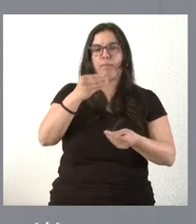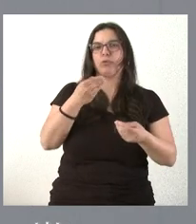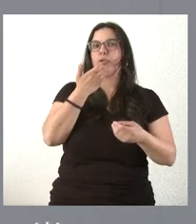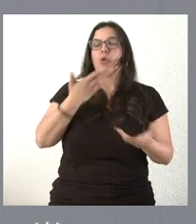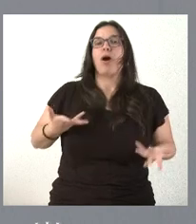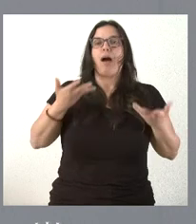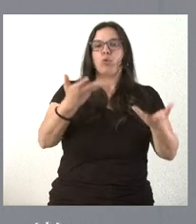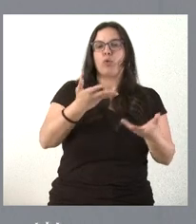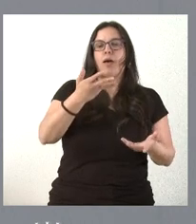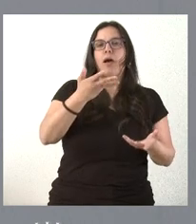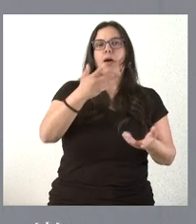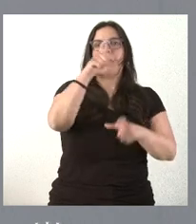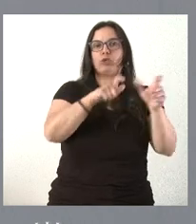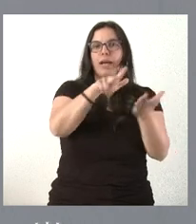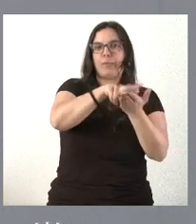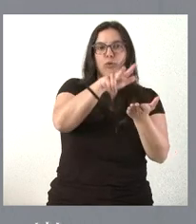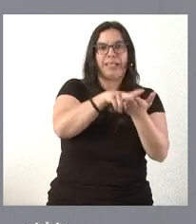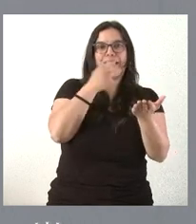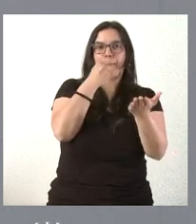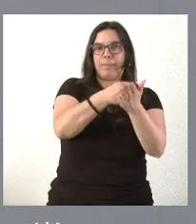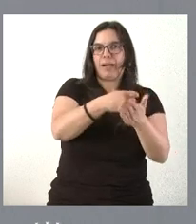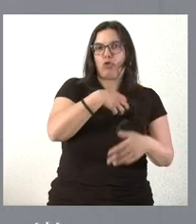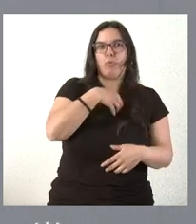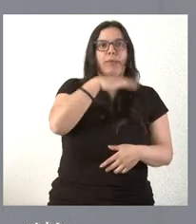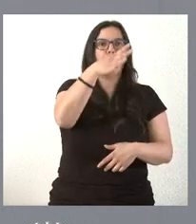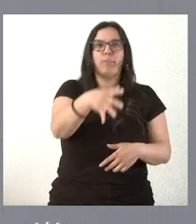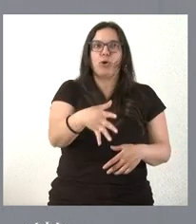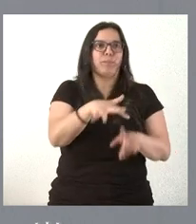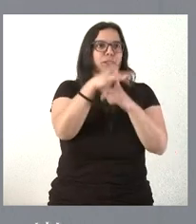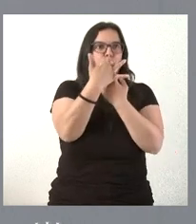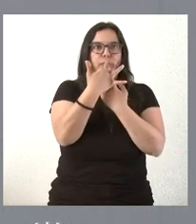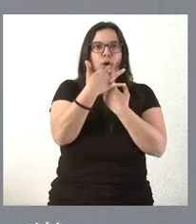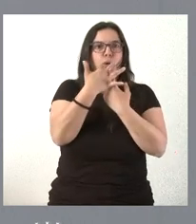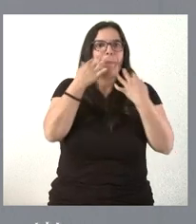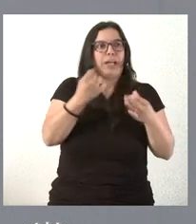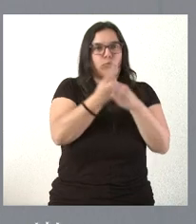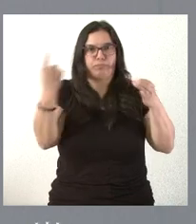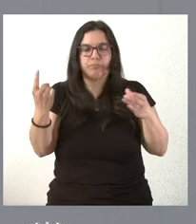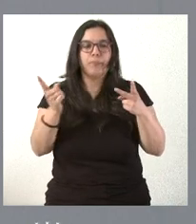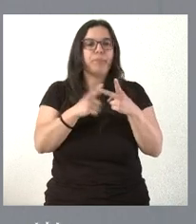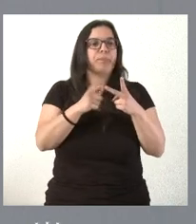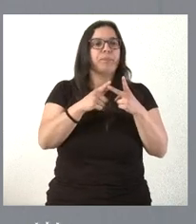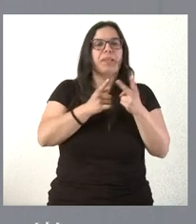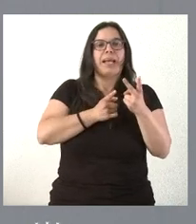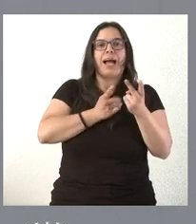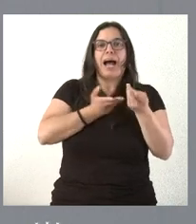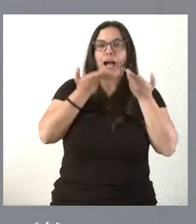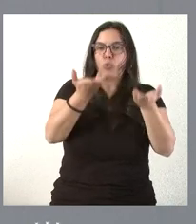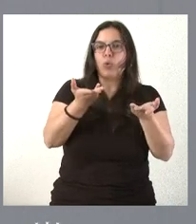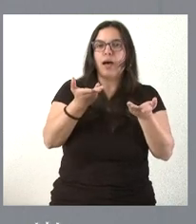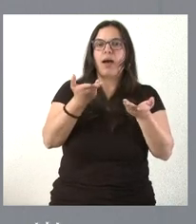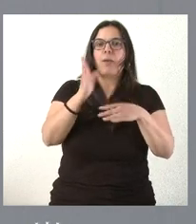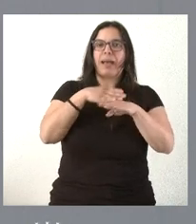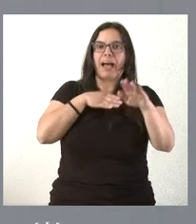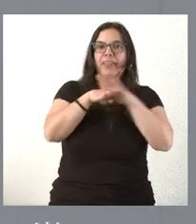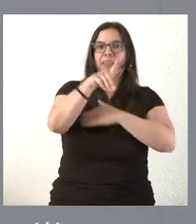a las personas que tienen hipotecas y que no pueden hacer frente a esa hipoteca por motivos de riesgo de exclusión social, desde líneas de ayuda al acceso